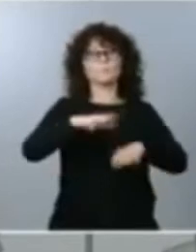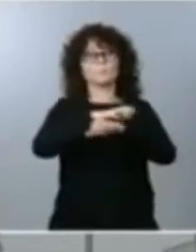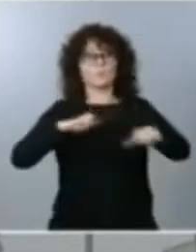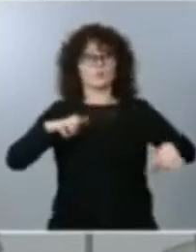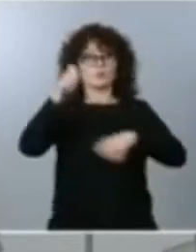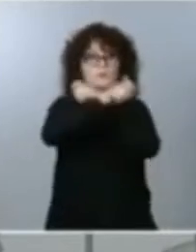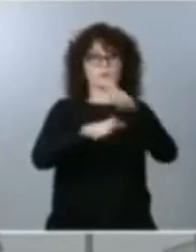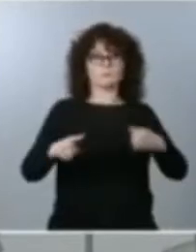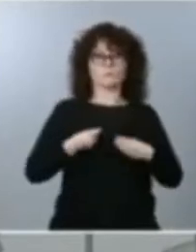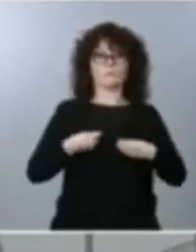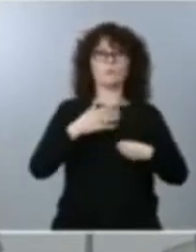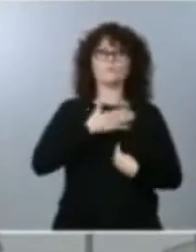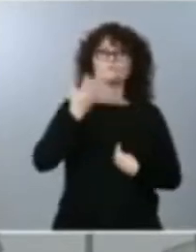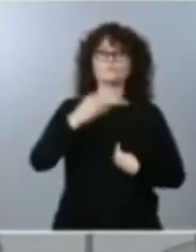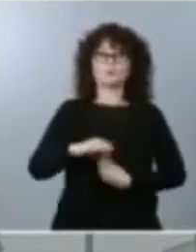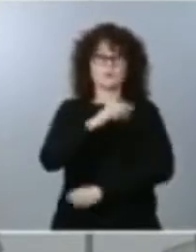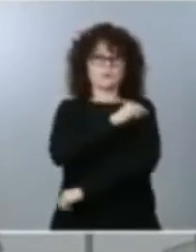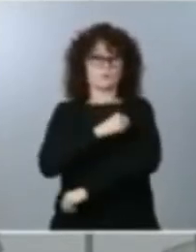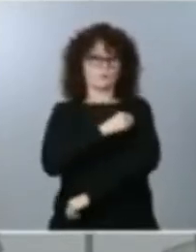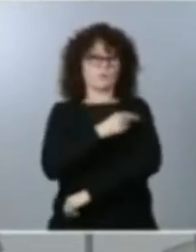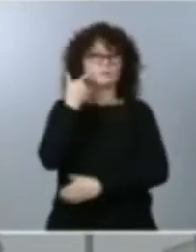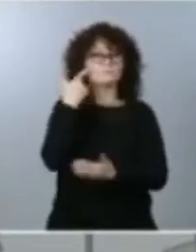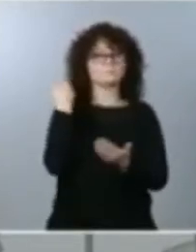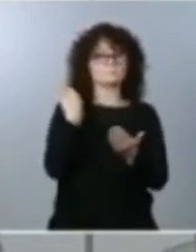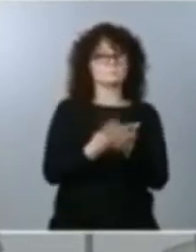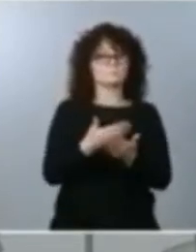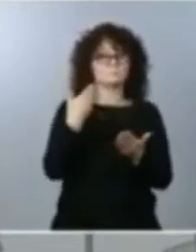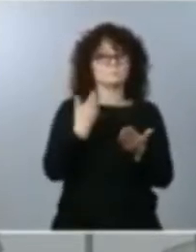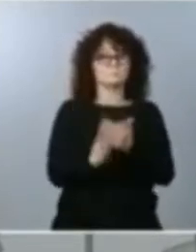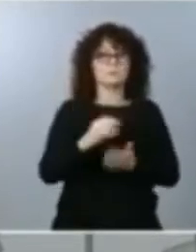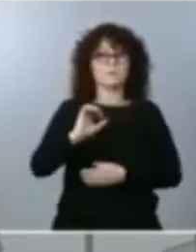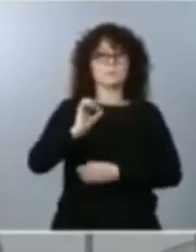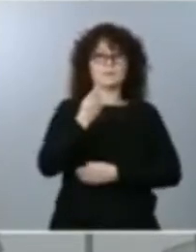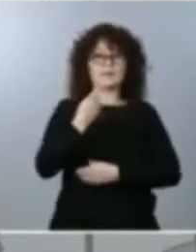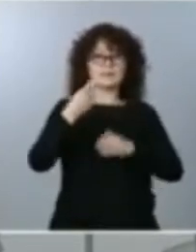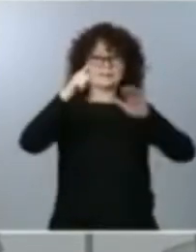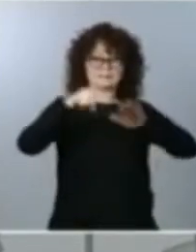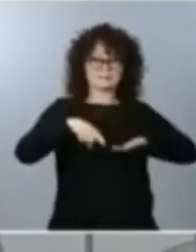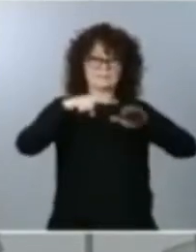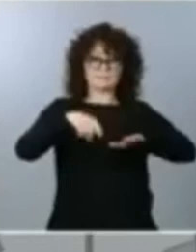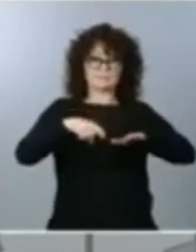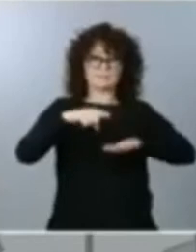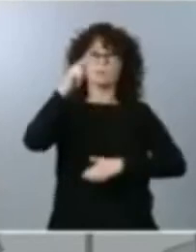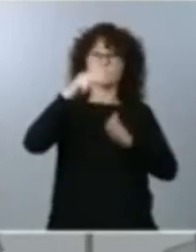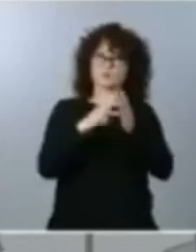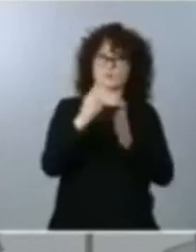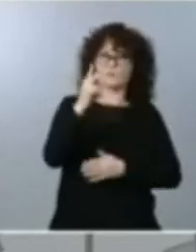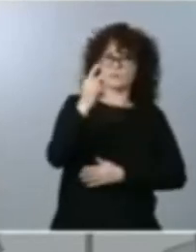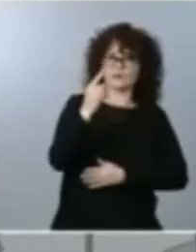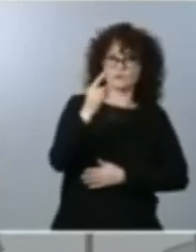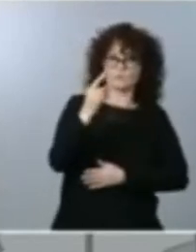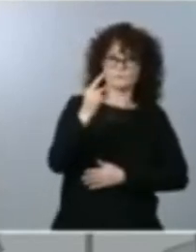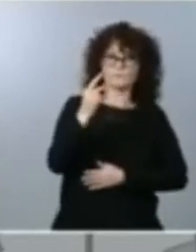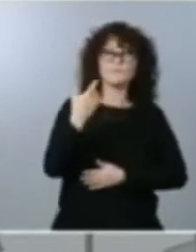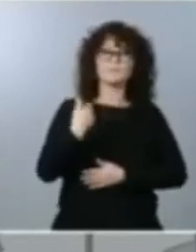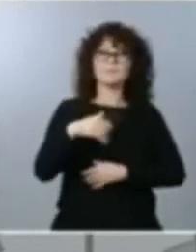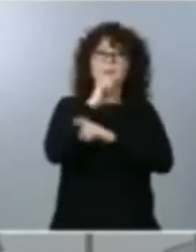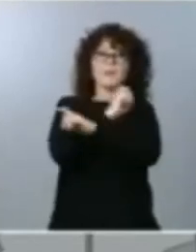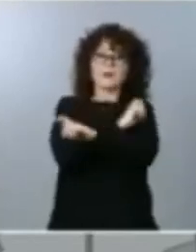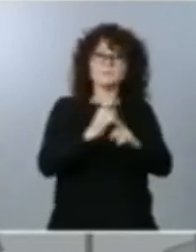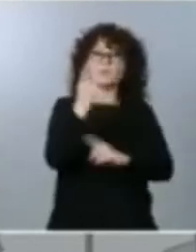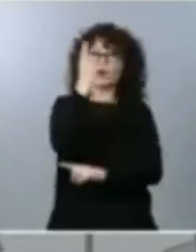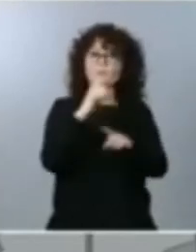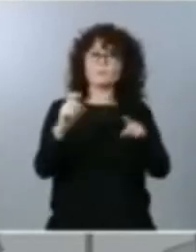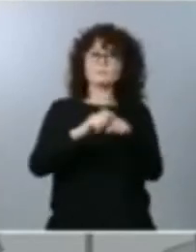ser vacunada con todas las garantías a lo largo del primer semestre de 2021. Y les anuncio algunas características de este plan de